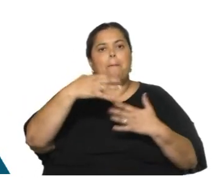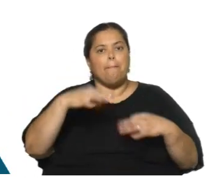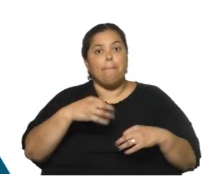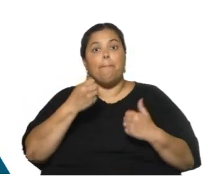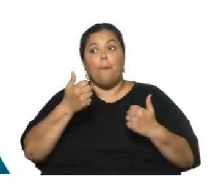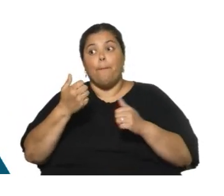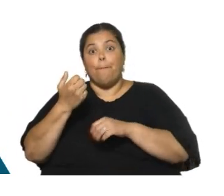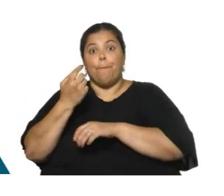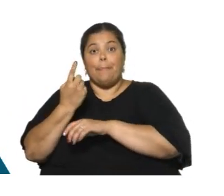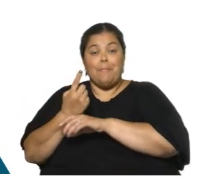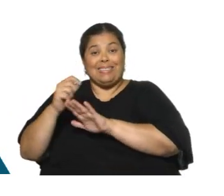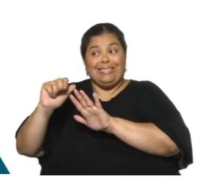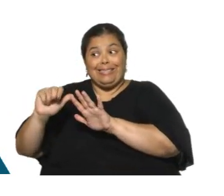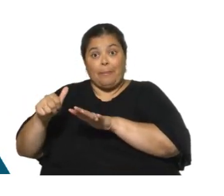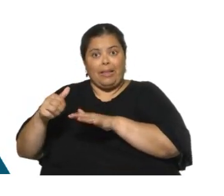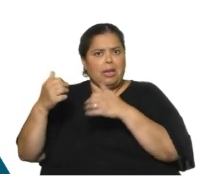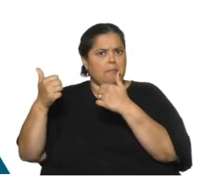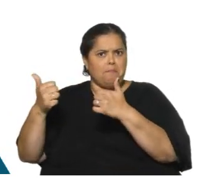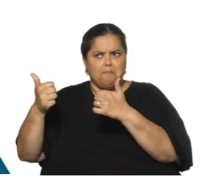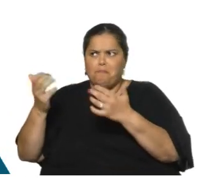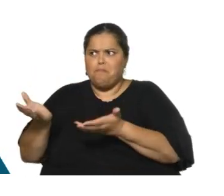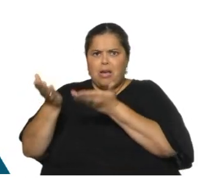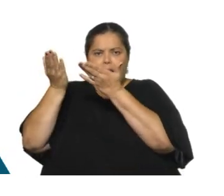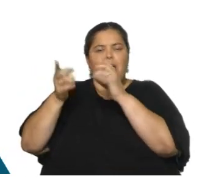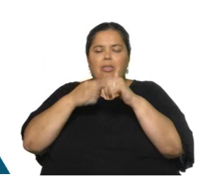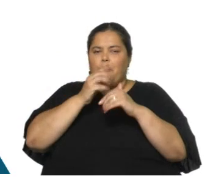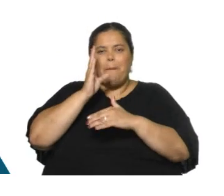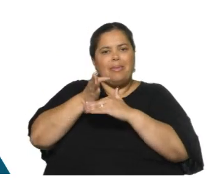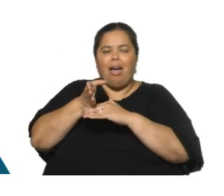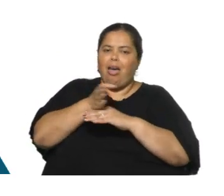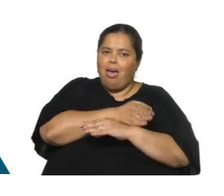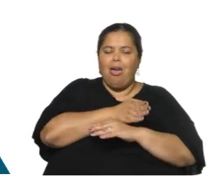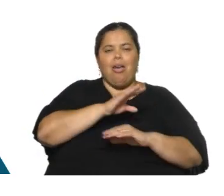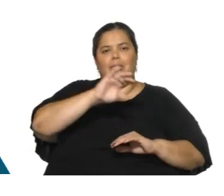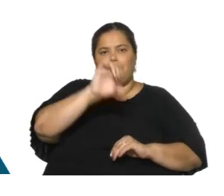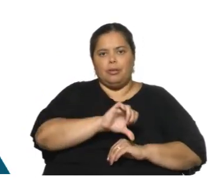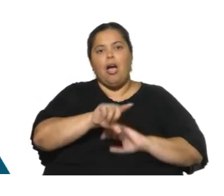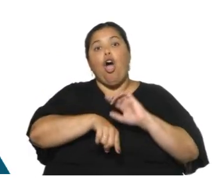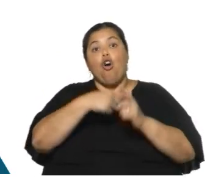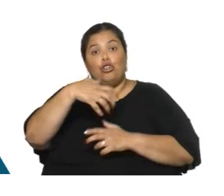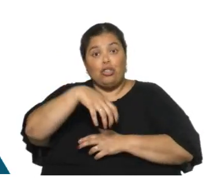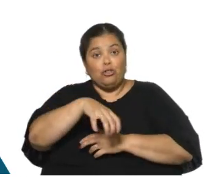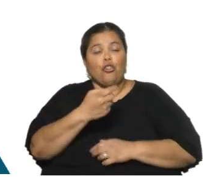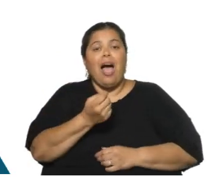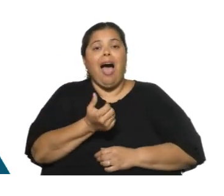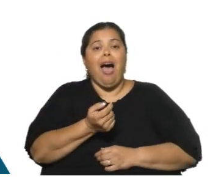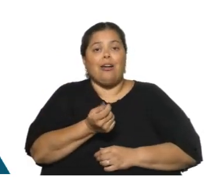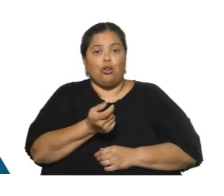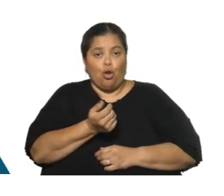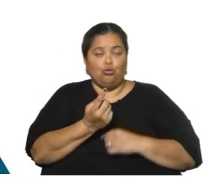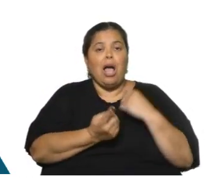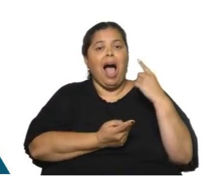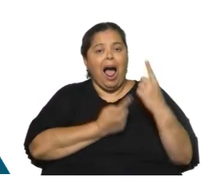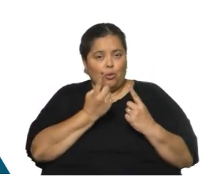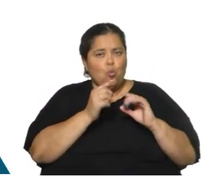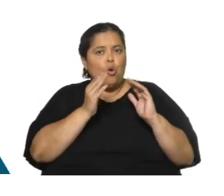primera mitad del año. Otro sector, la segunda gráfica que vemos ahí, es el del arroz. Recupera algo en términos de estacionalizado, pero